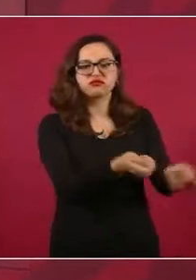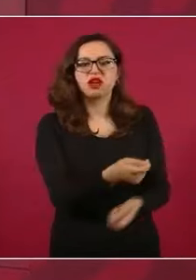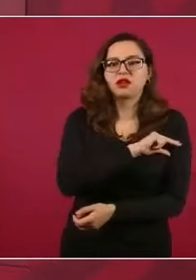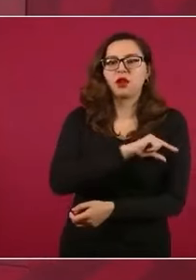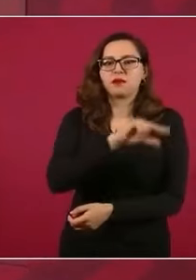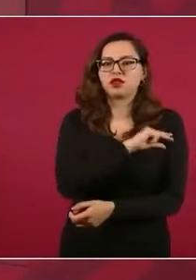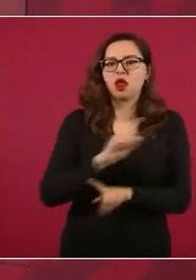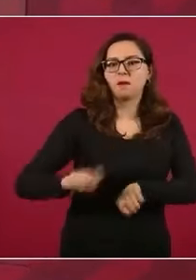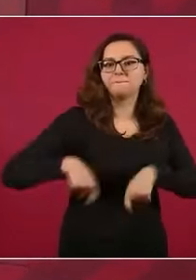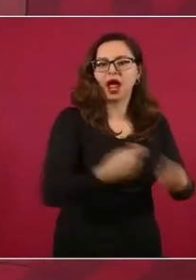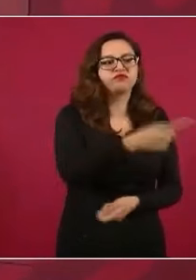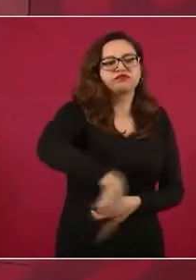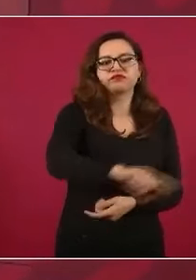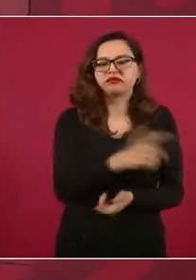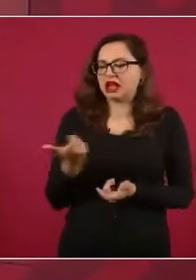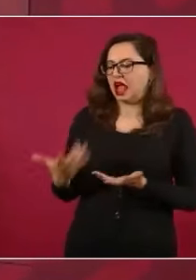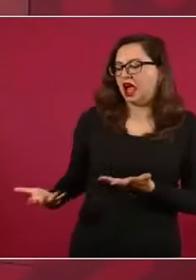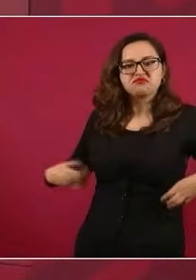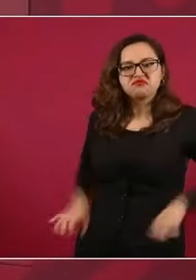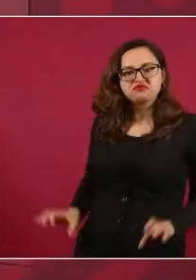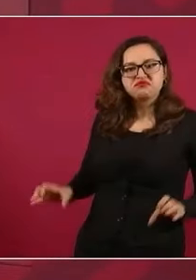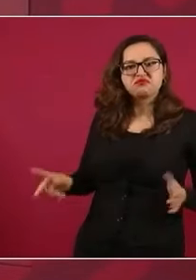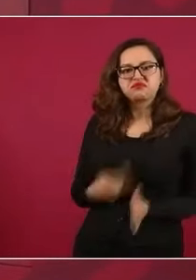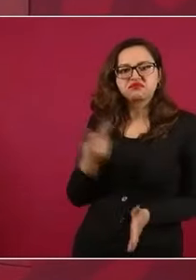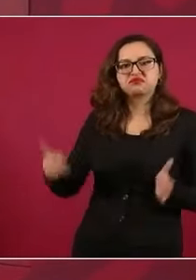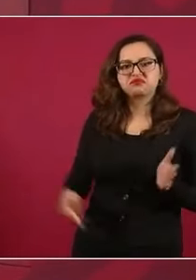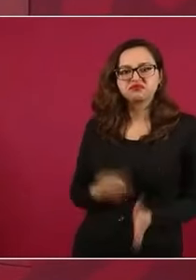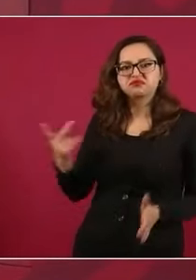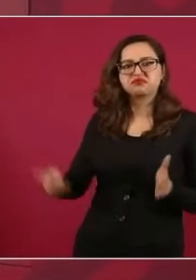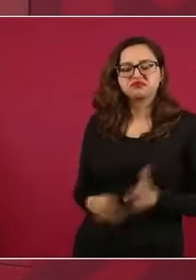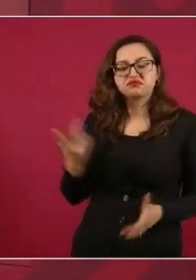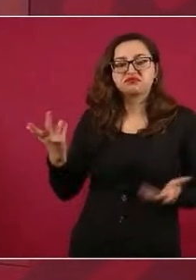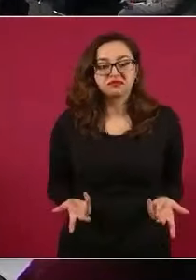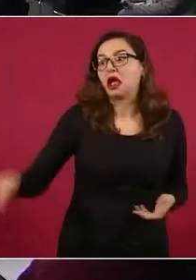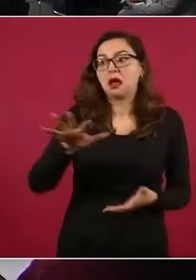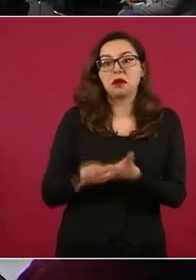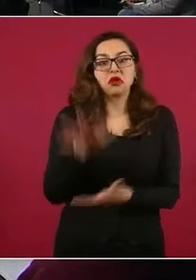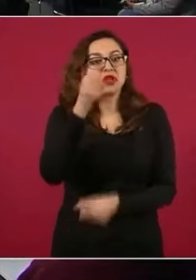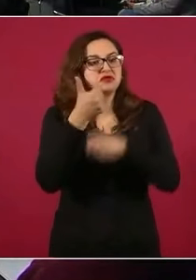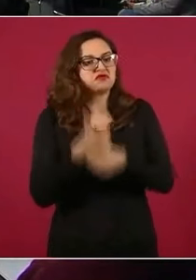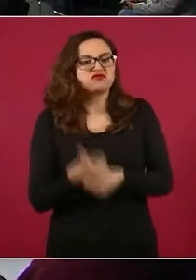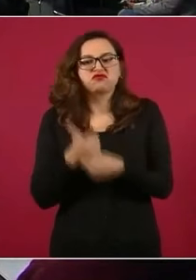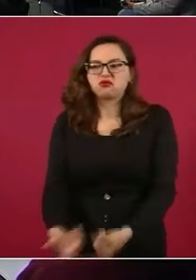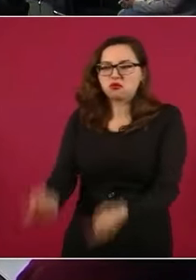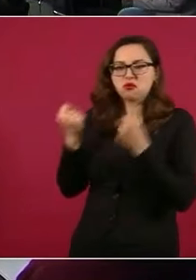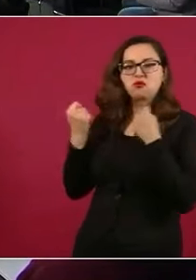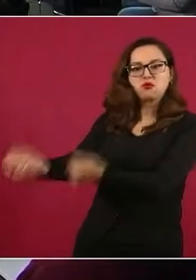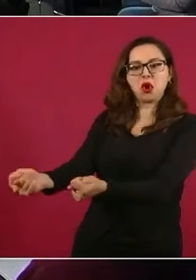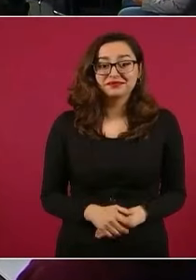ganancias extraordinarias para una minoría, a costa del sufrimiento de la mayoría de la gente. Entonces, como esto es